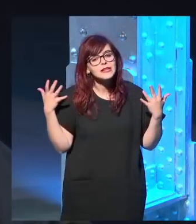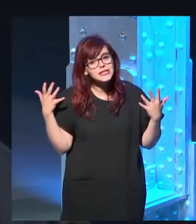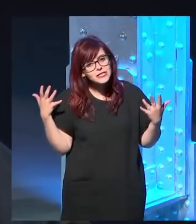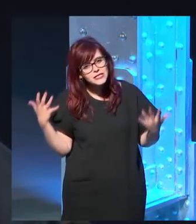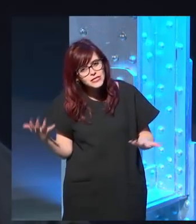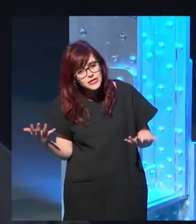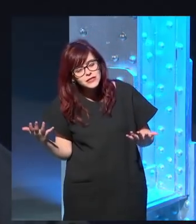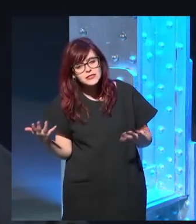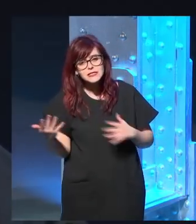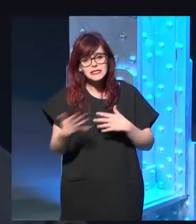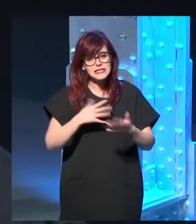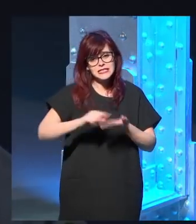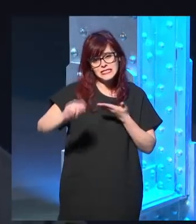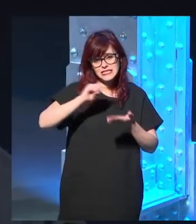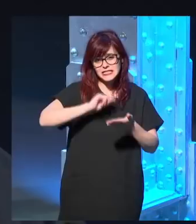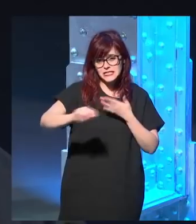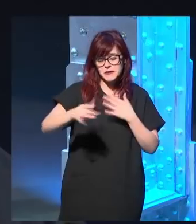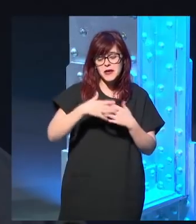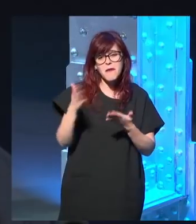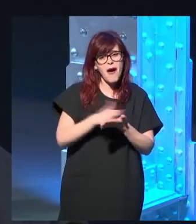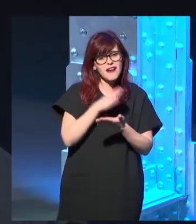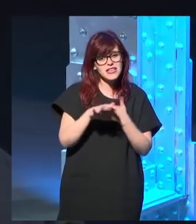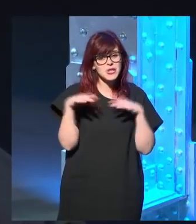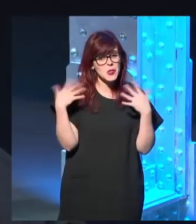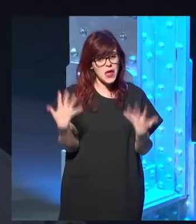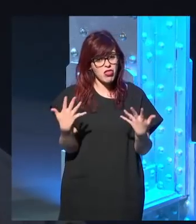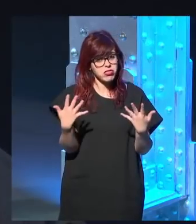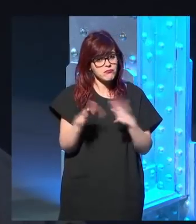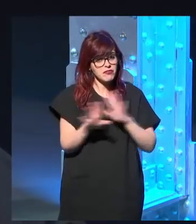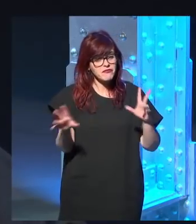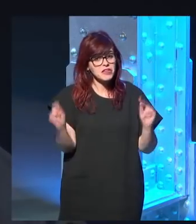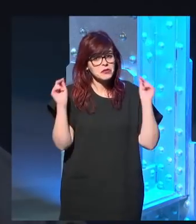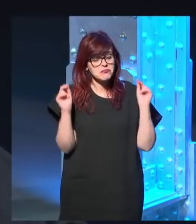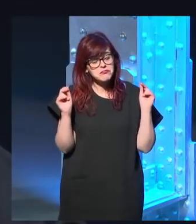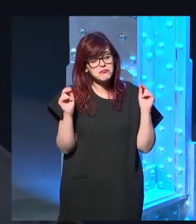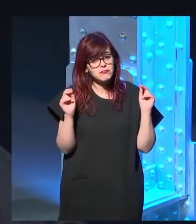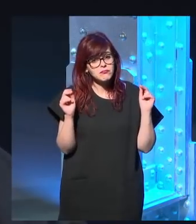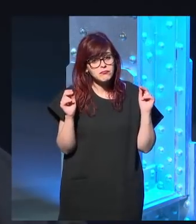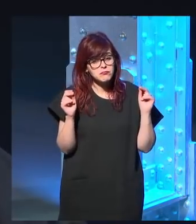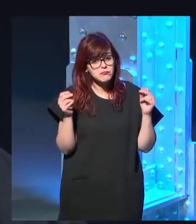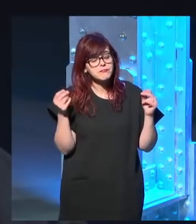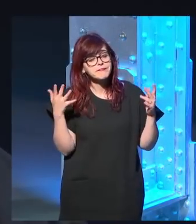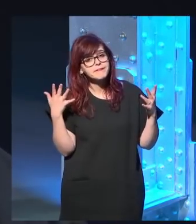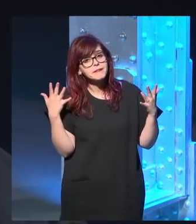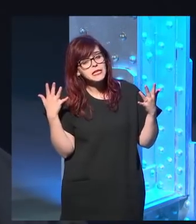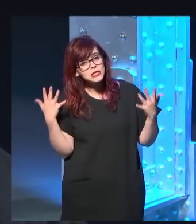y escribí escribí unas 10 páginas y ahí se terminó eso entonces